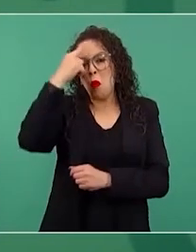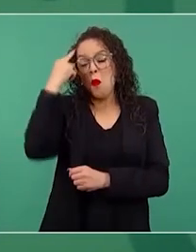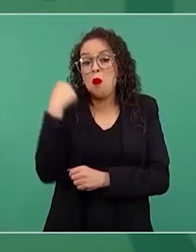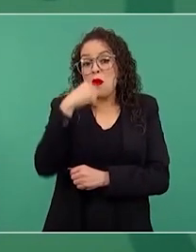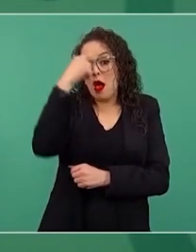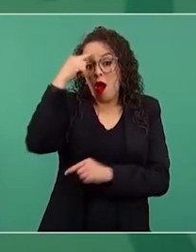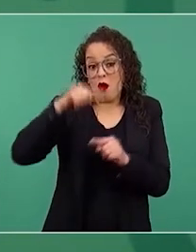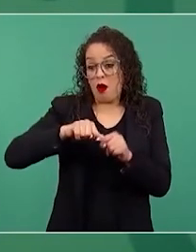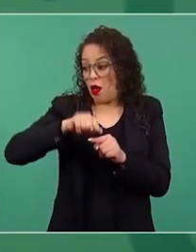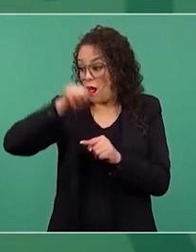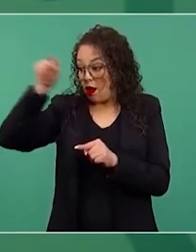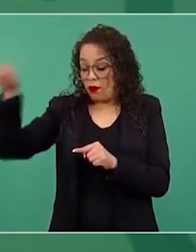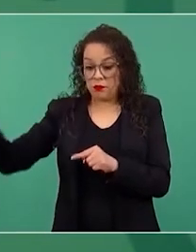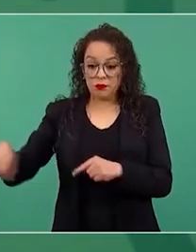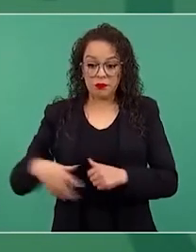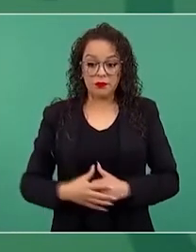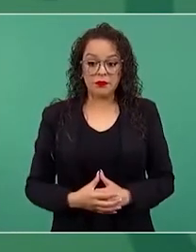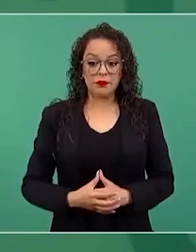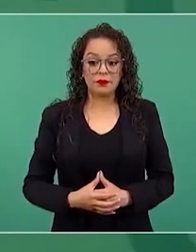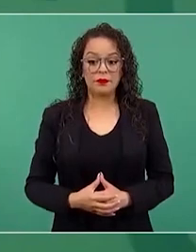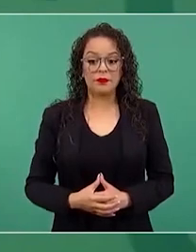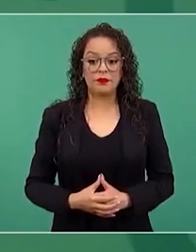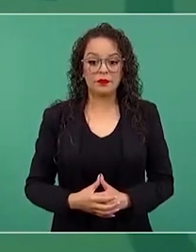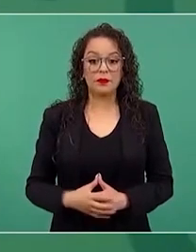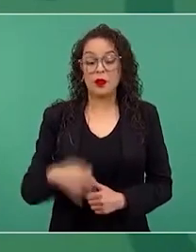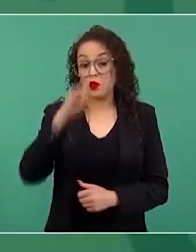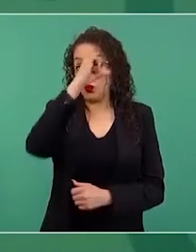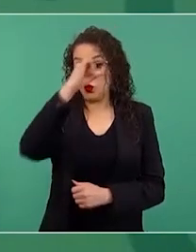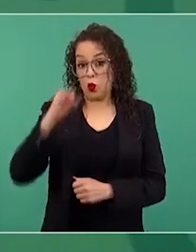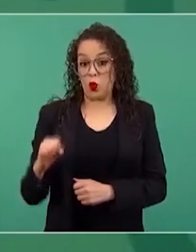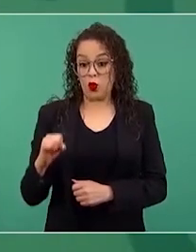hacia el sur.